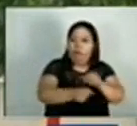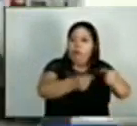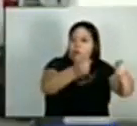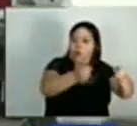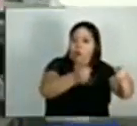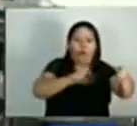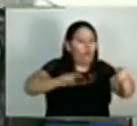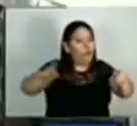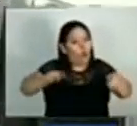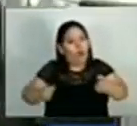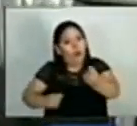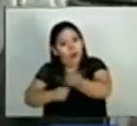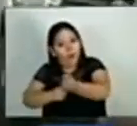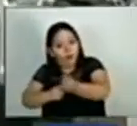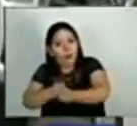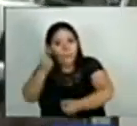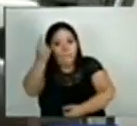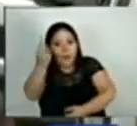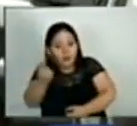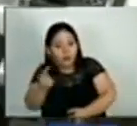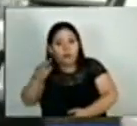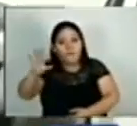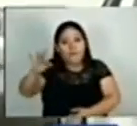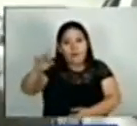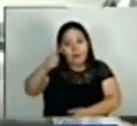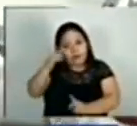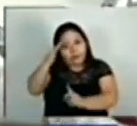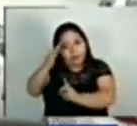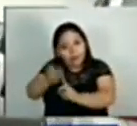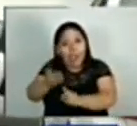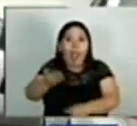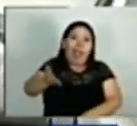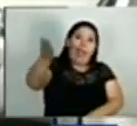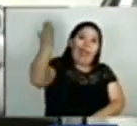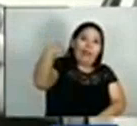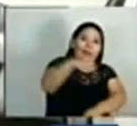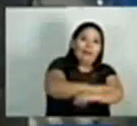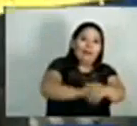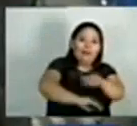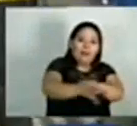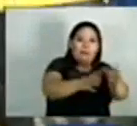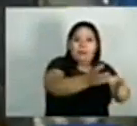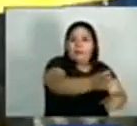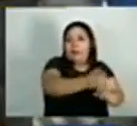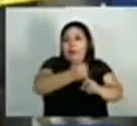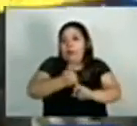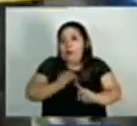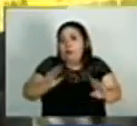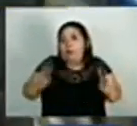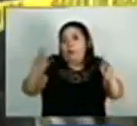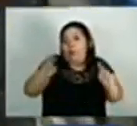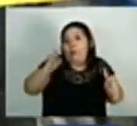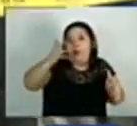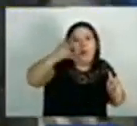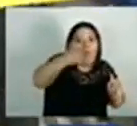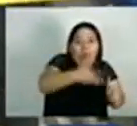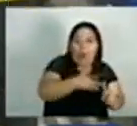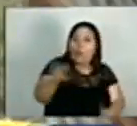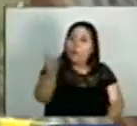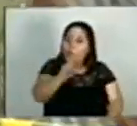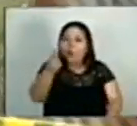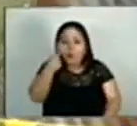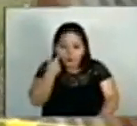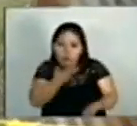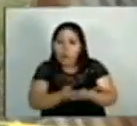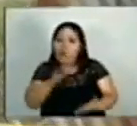seguimiento de parte de especialistas fiscales. La policía la detuvo en vías de investigación, por supuesto abandono, pero la fiscalía